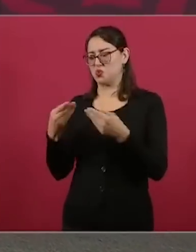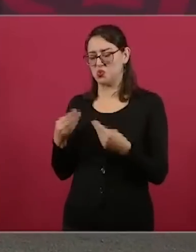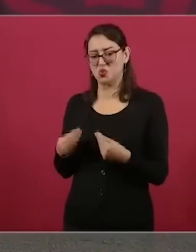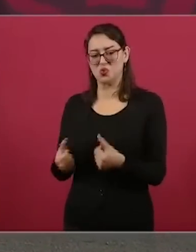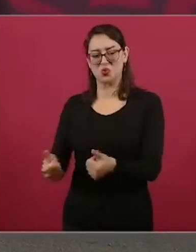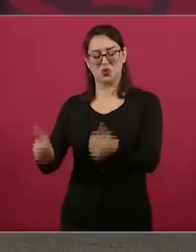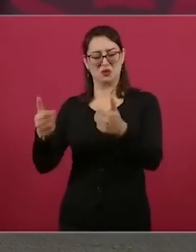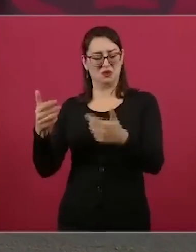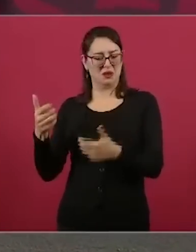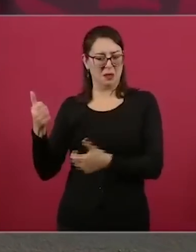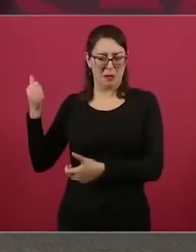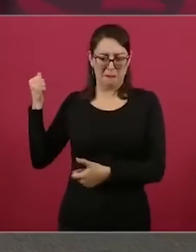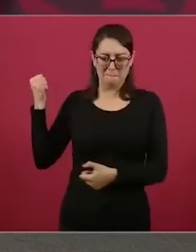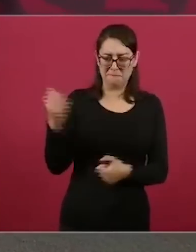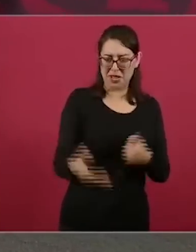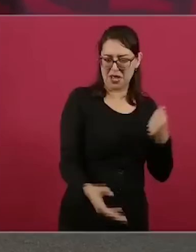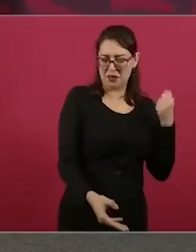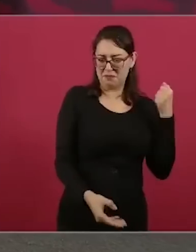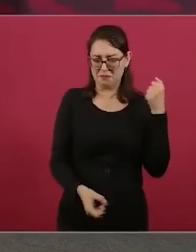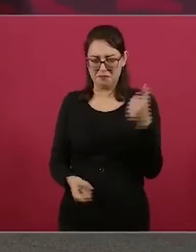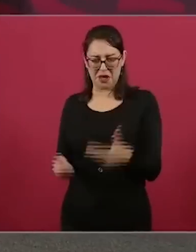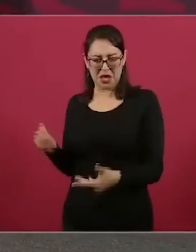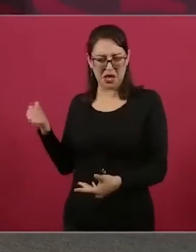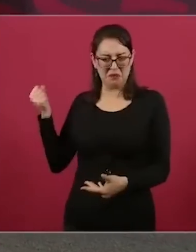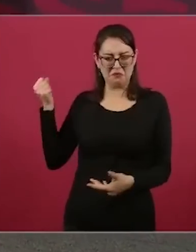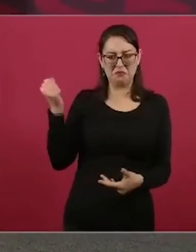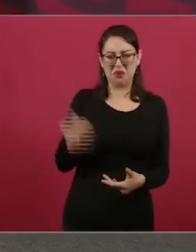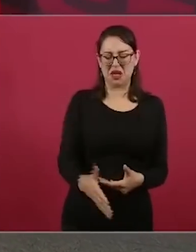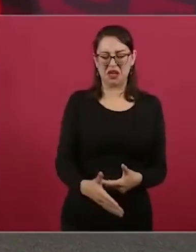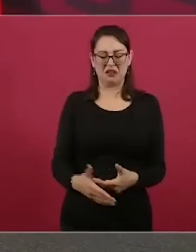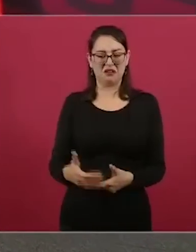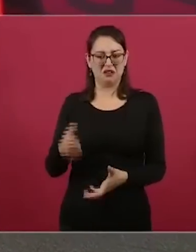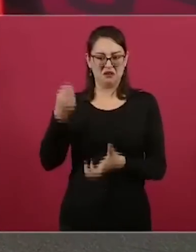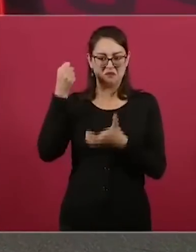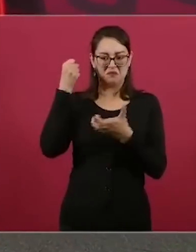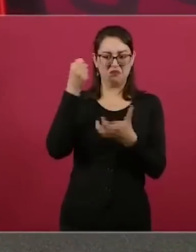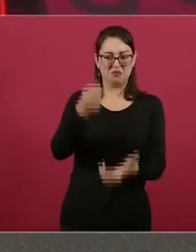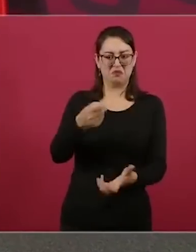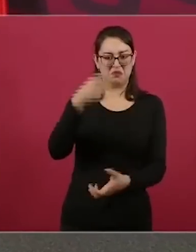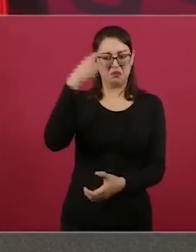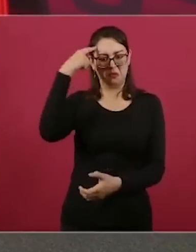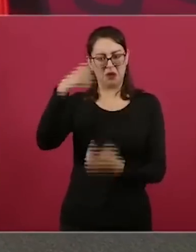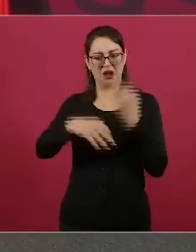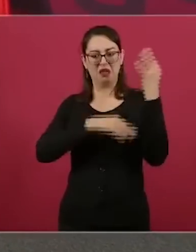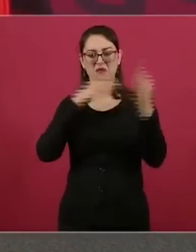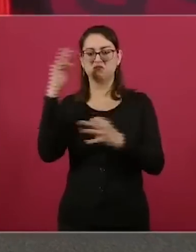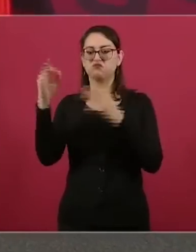carretadas de dinero para la publicidad,